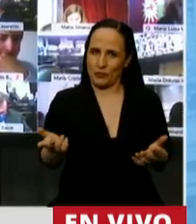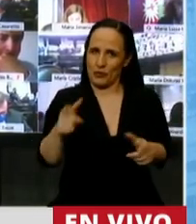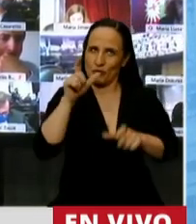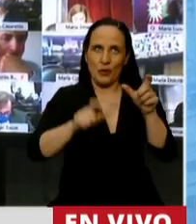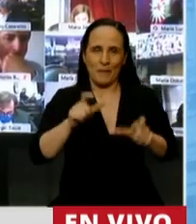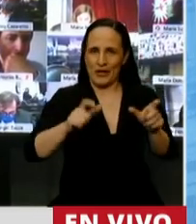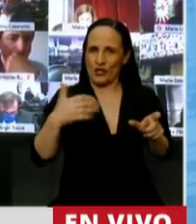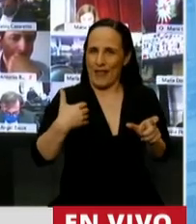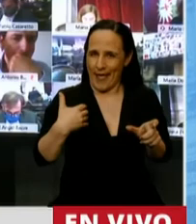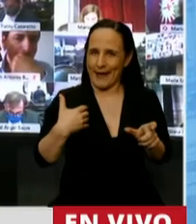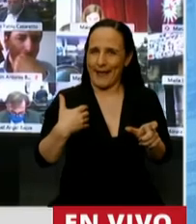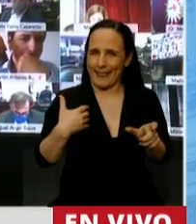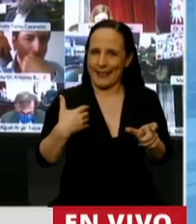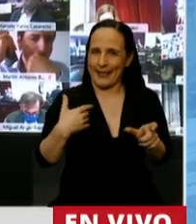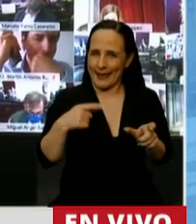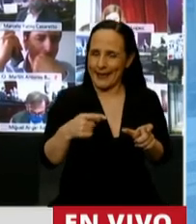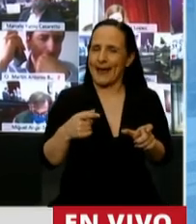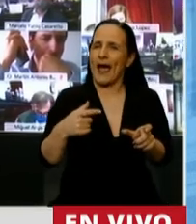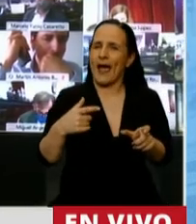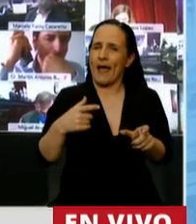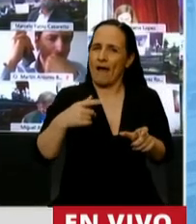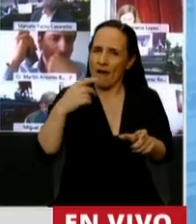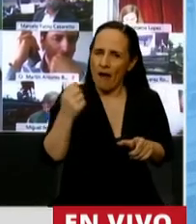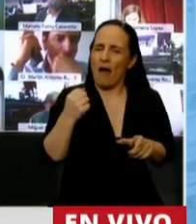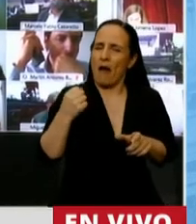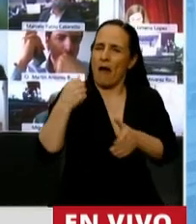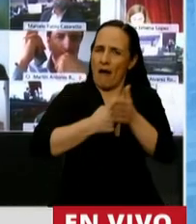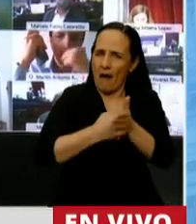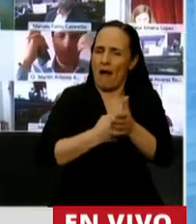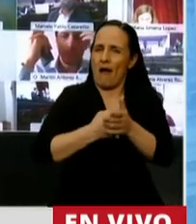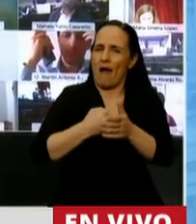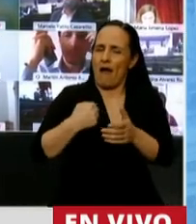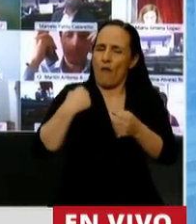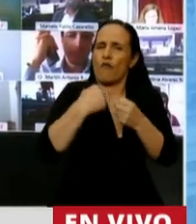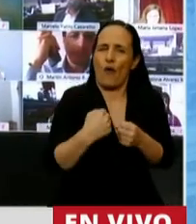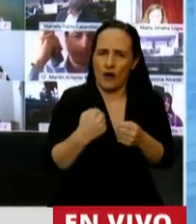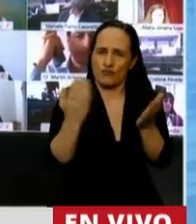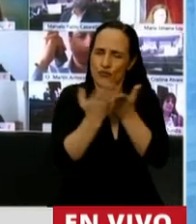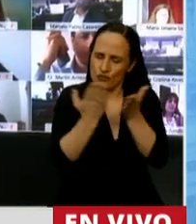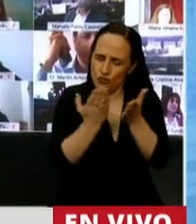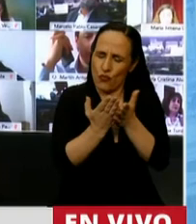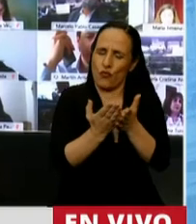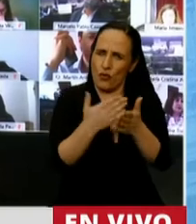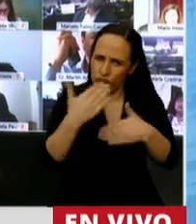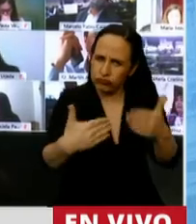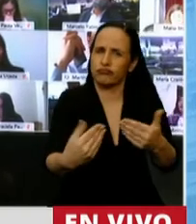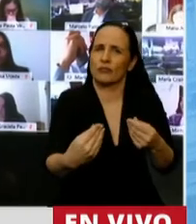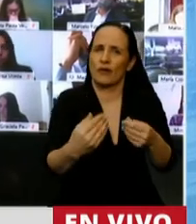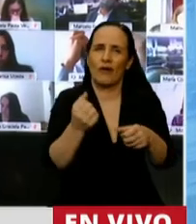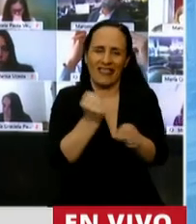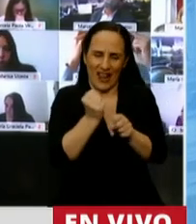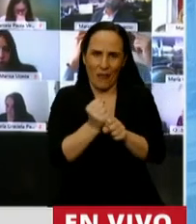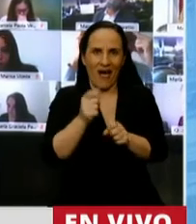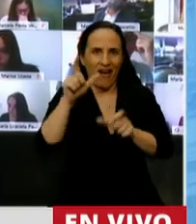Un camino de mérito, de esfuerzo, de trabajo, de estudio, de trabajo en